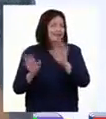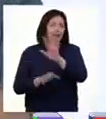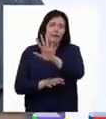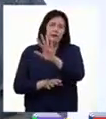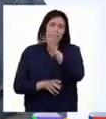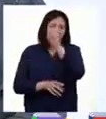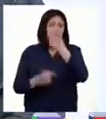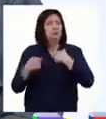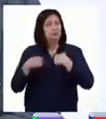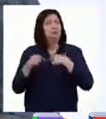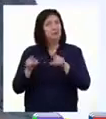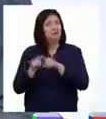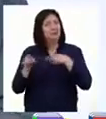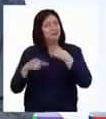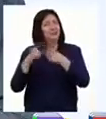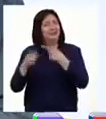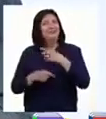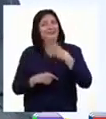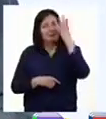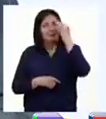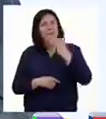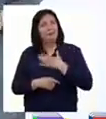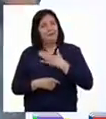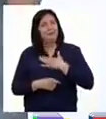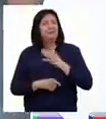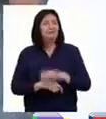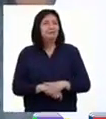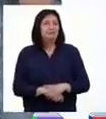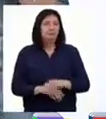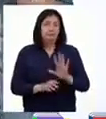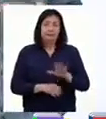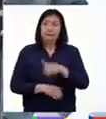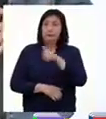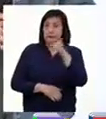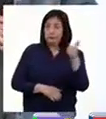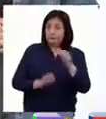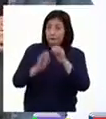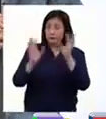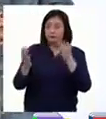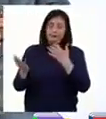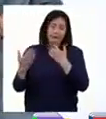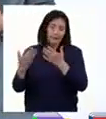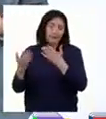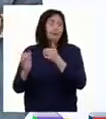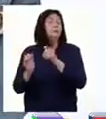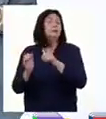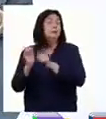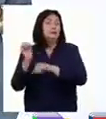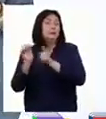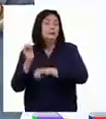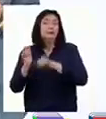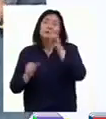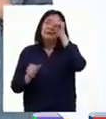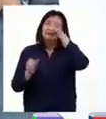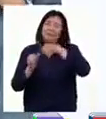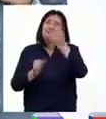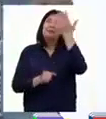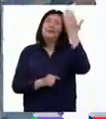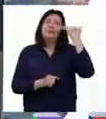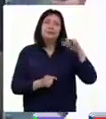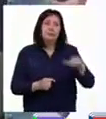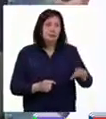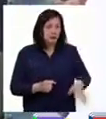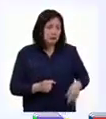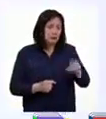Profesora, yo también quisiera contarle una experiencia a mí. El otro día estuvimos conversando con mi hermano y recordamos cuando mi perrito